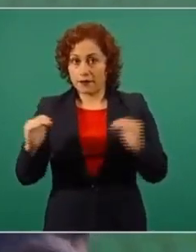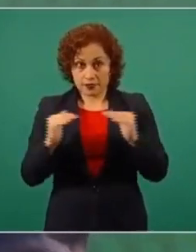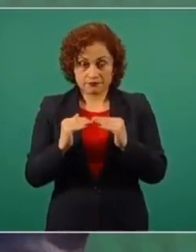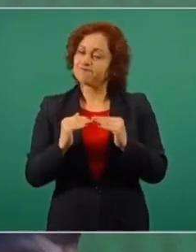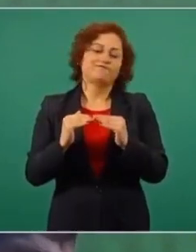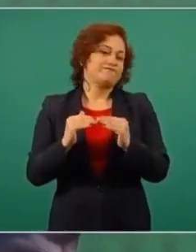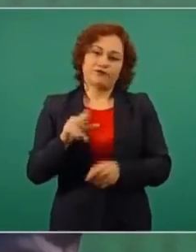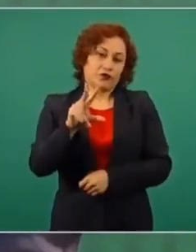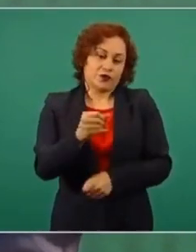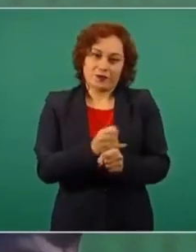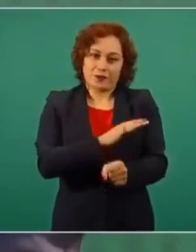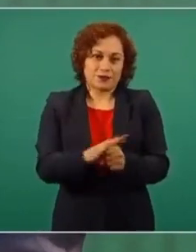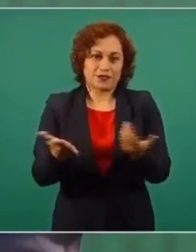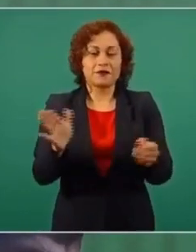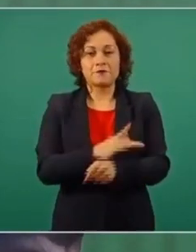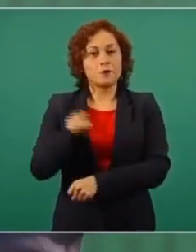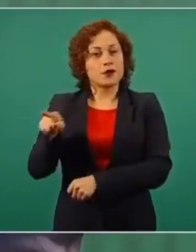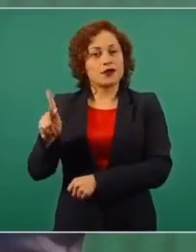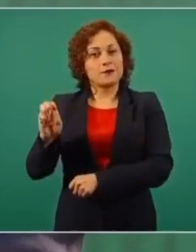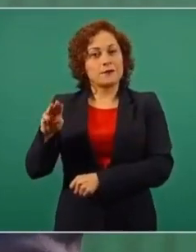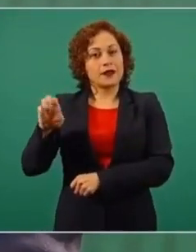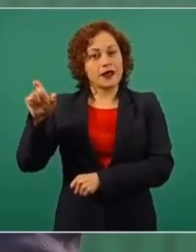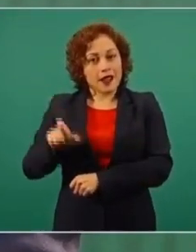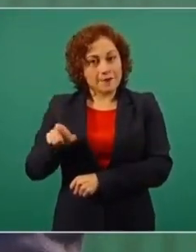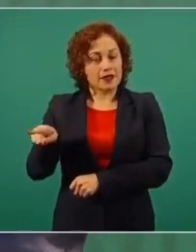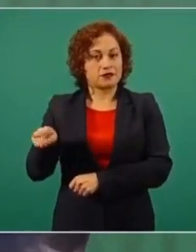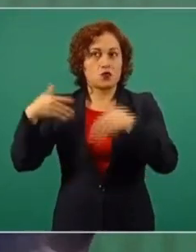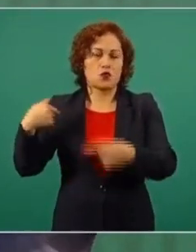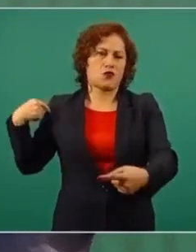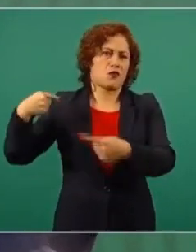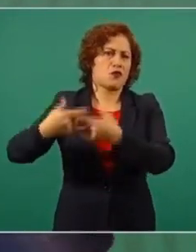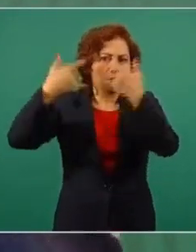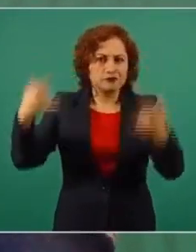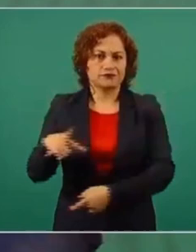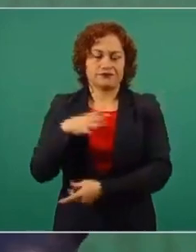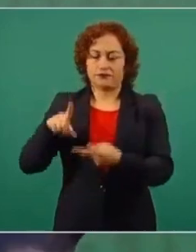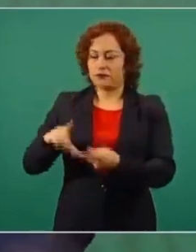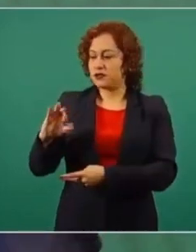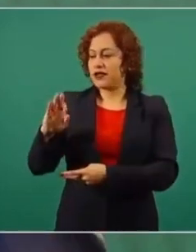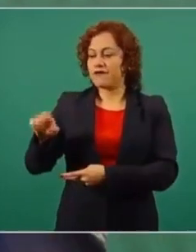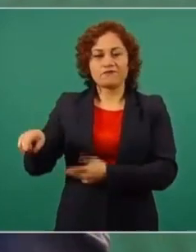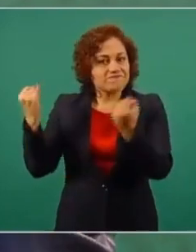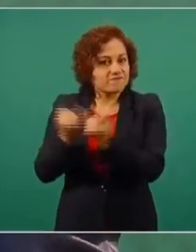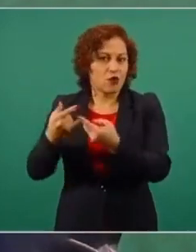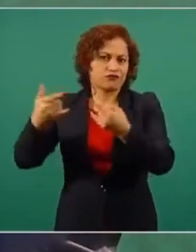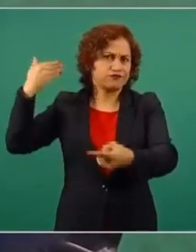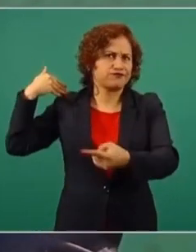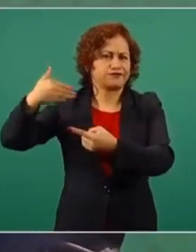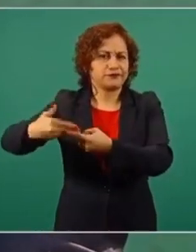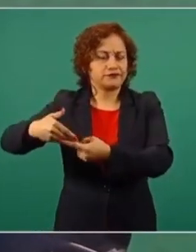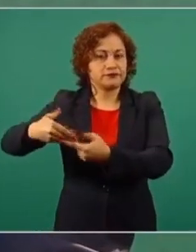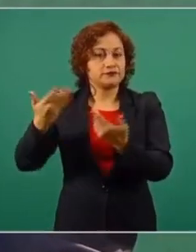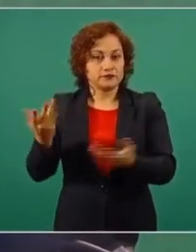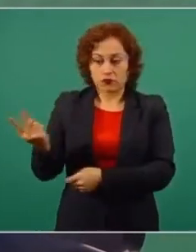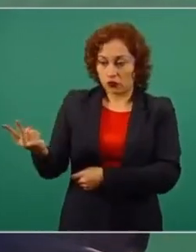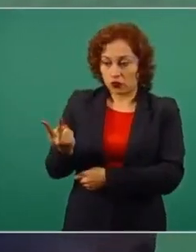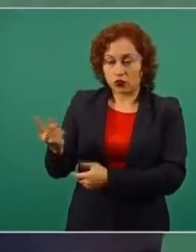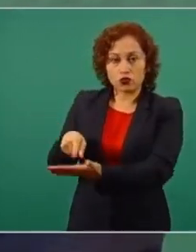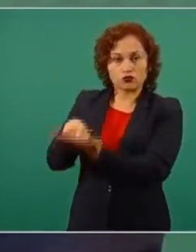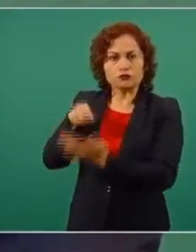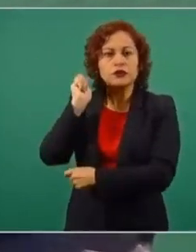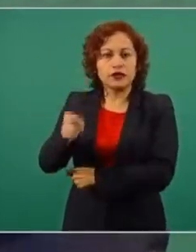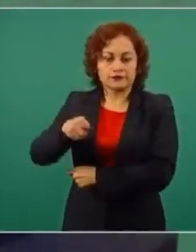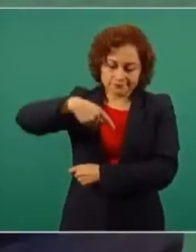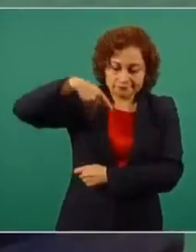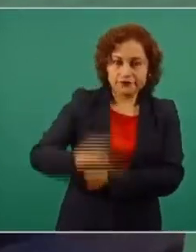La historia de Pemex, la historia de la Comisión Federal de Electricidad, nos indica que son empresas